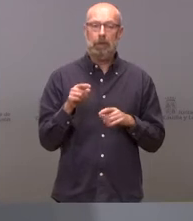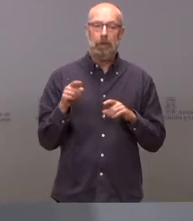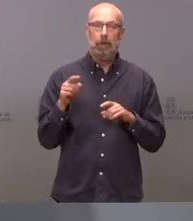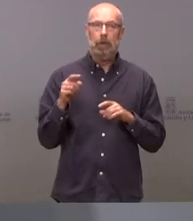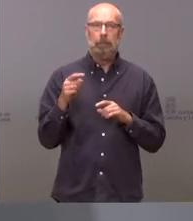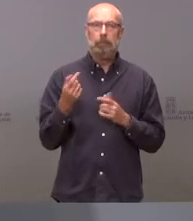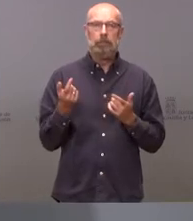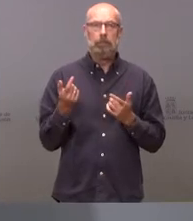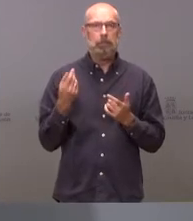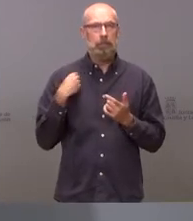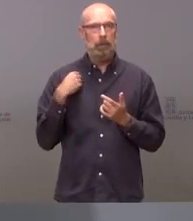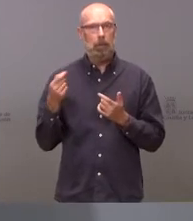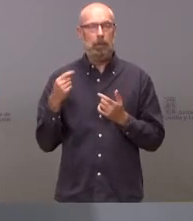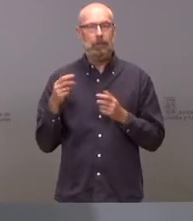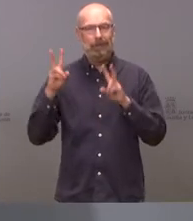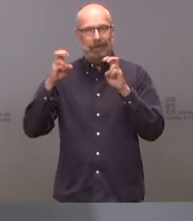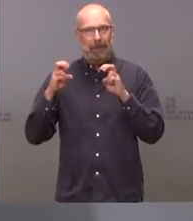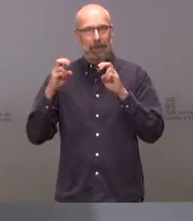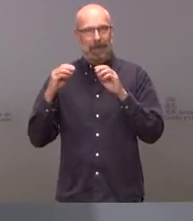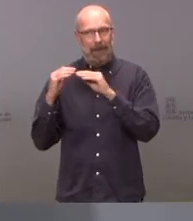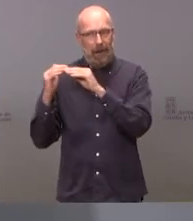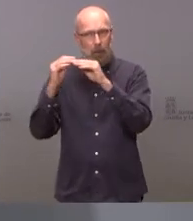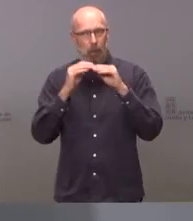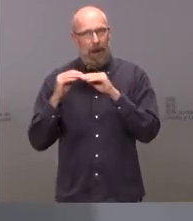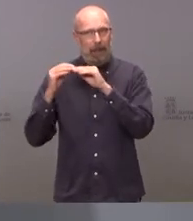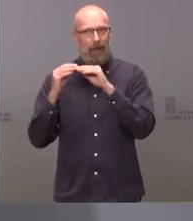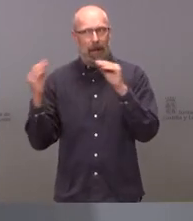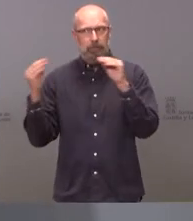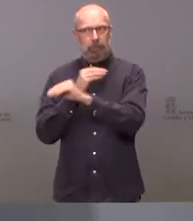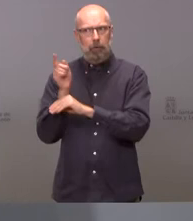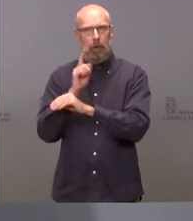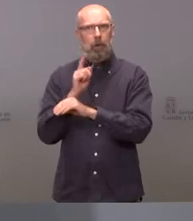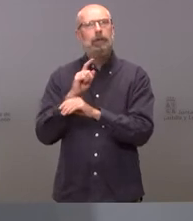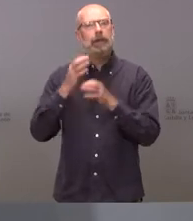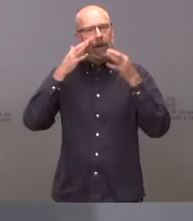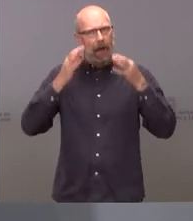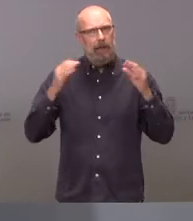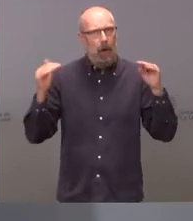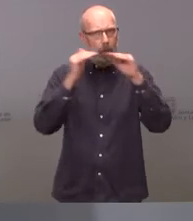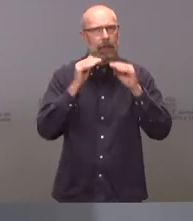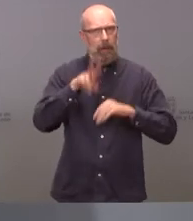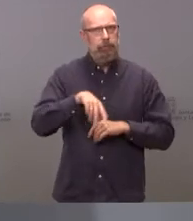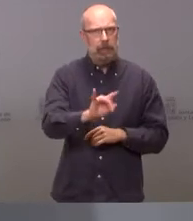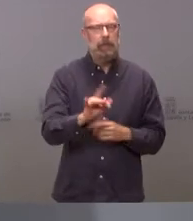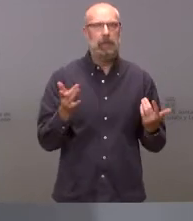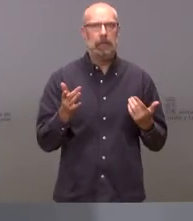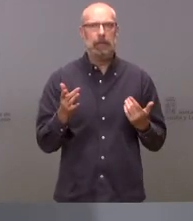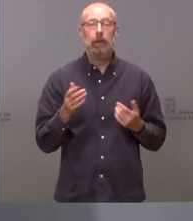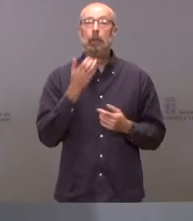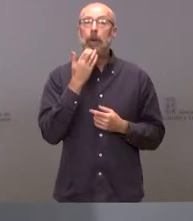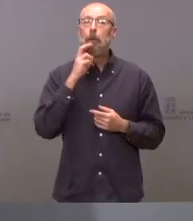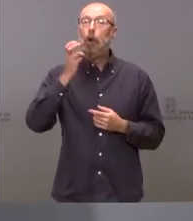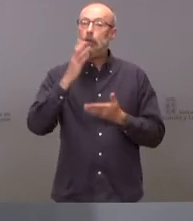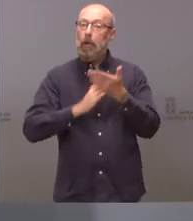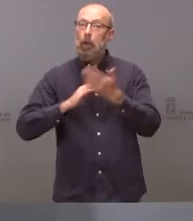con el principio de igualdad sino más bien todo lo contrario todo lo contrario hay otras comunidades autónomas que mantienen